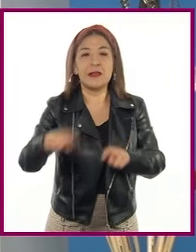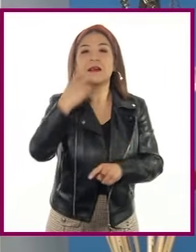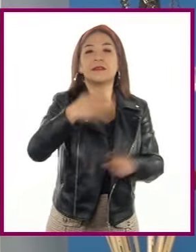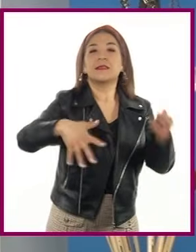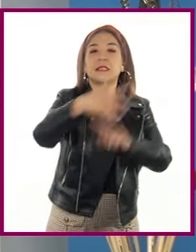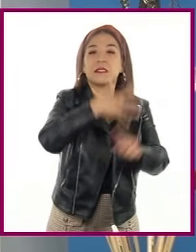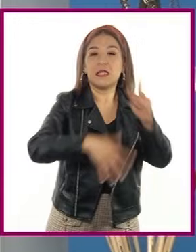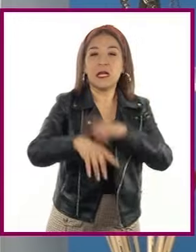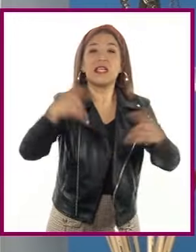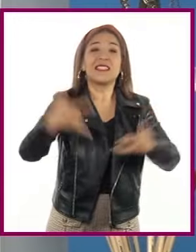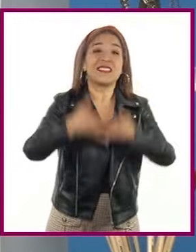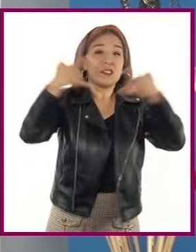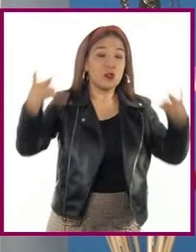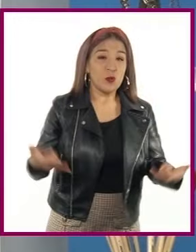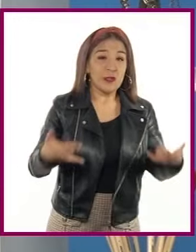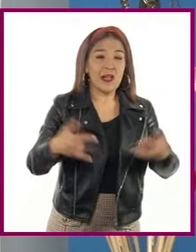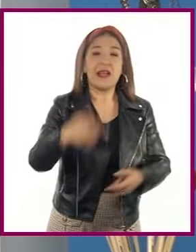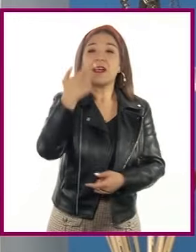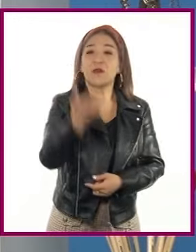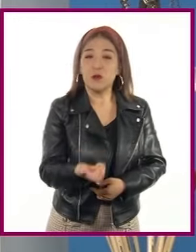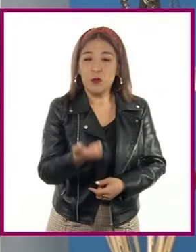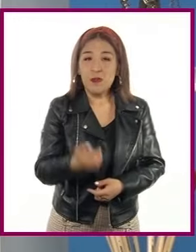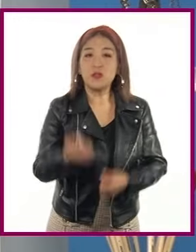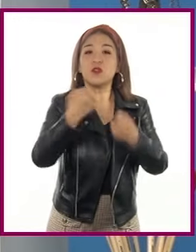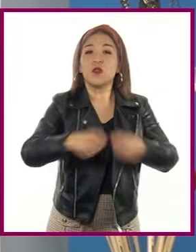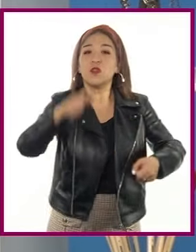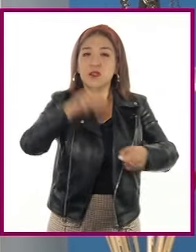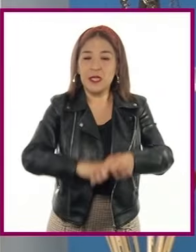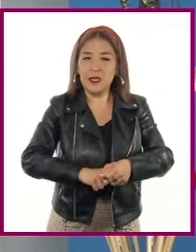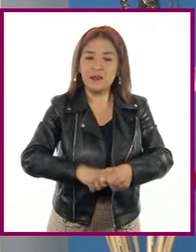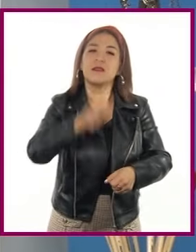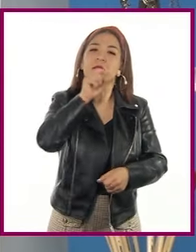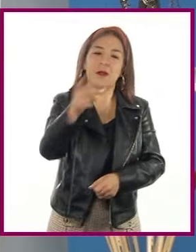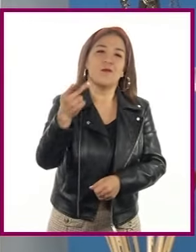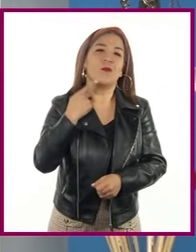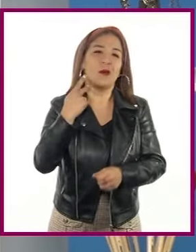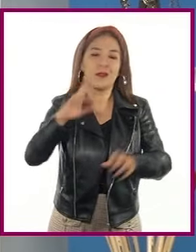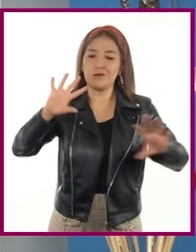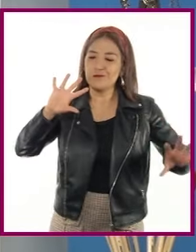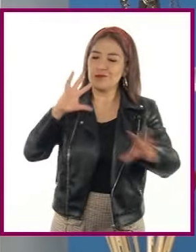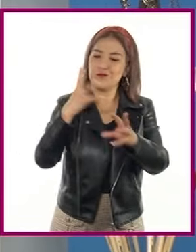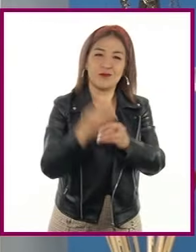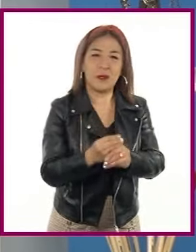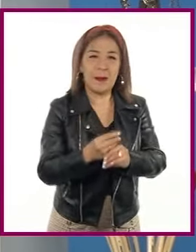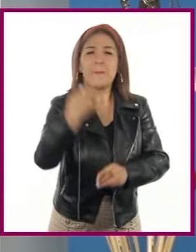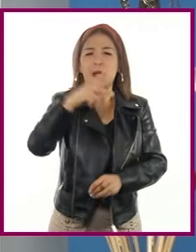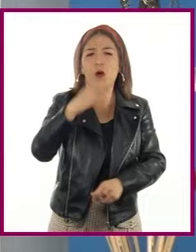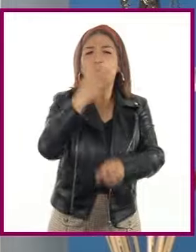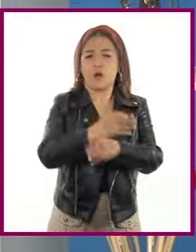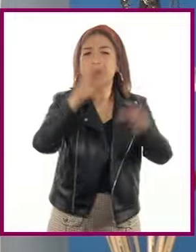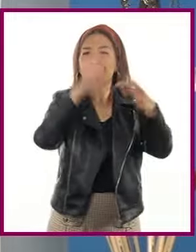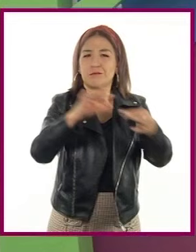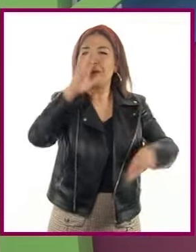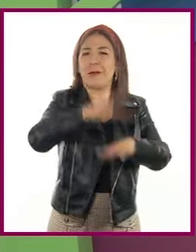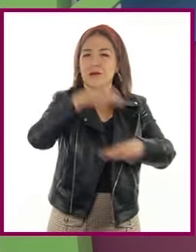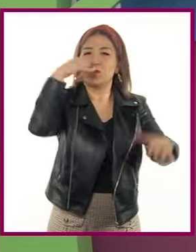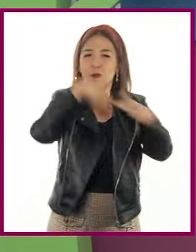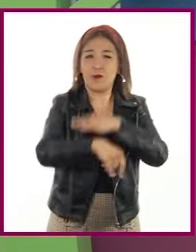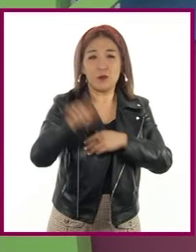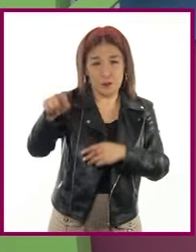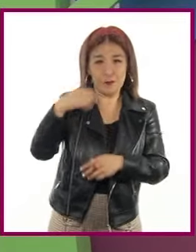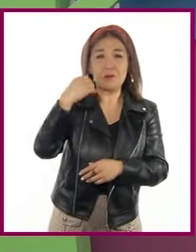físicos, históricos, económicos, sociales y políticos. Pero profundicemos un poco más, ¿te parece?